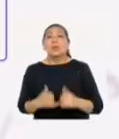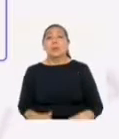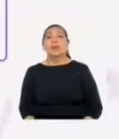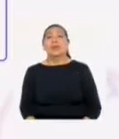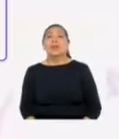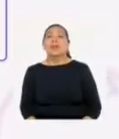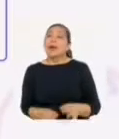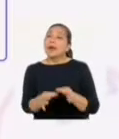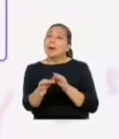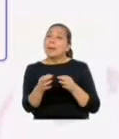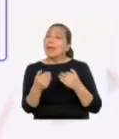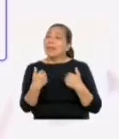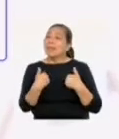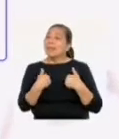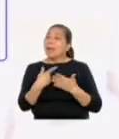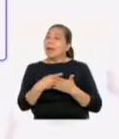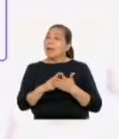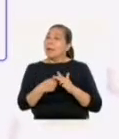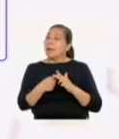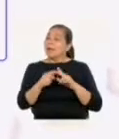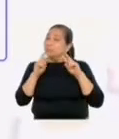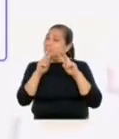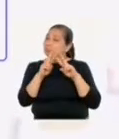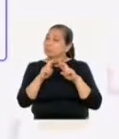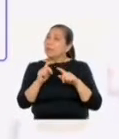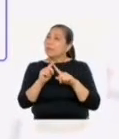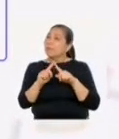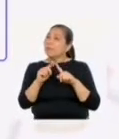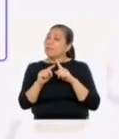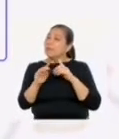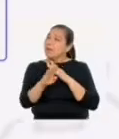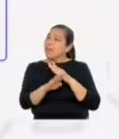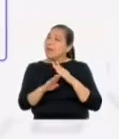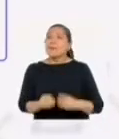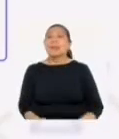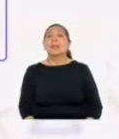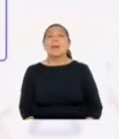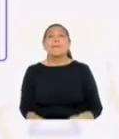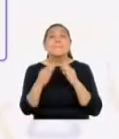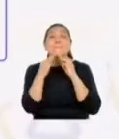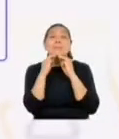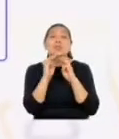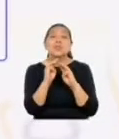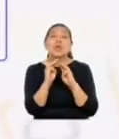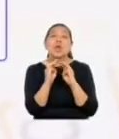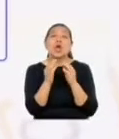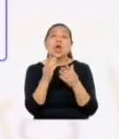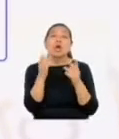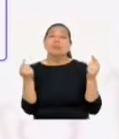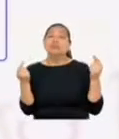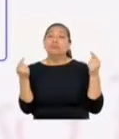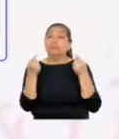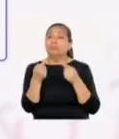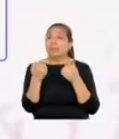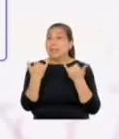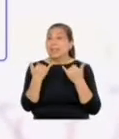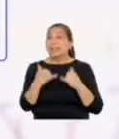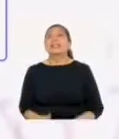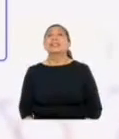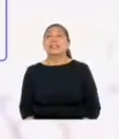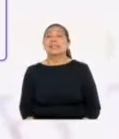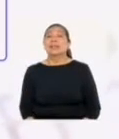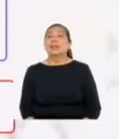actualidad. La explicación debe realizarse a partir del análisis de diversas fuentes. Menciona las coincidencias y contradicciones de estas.